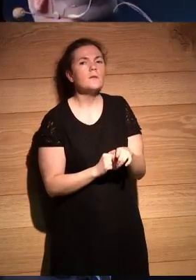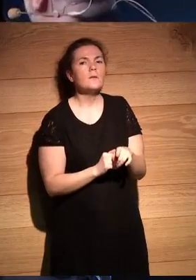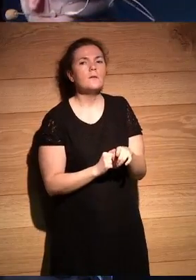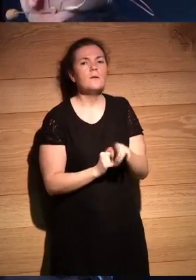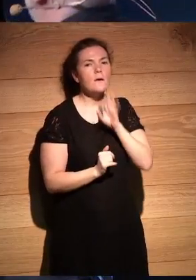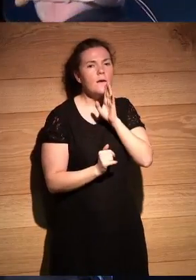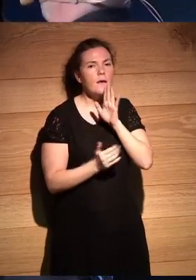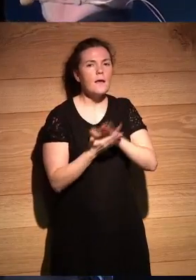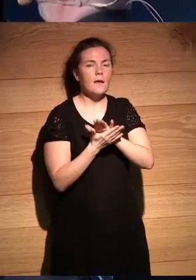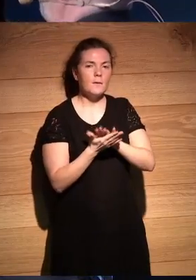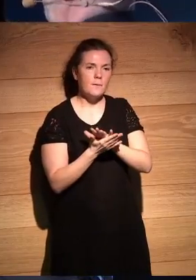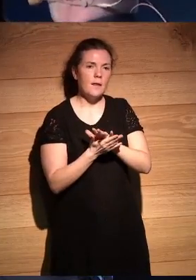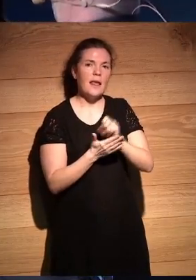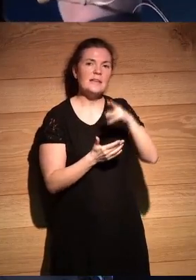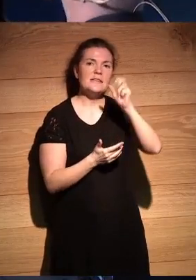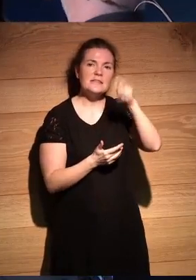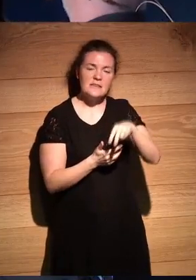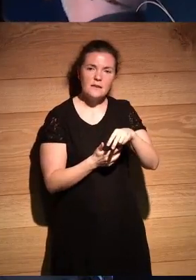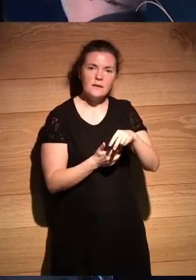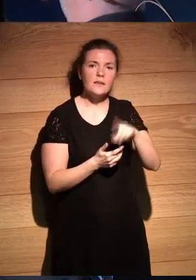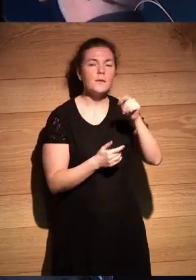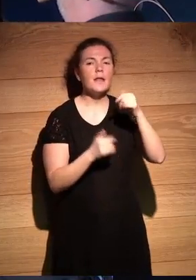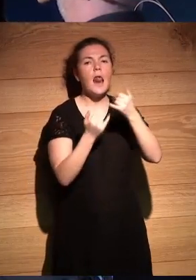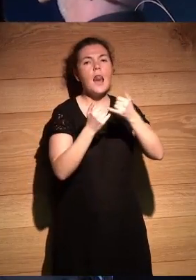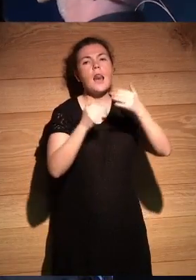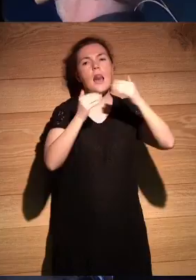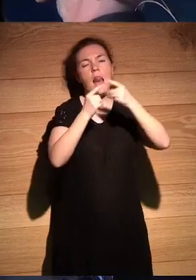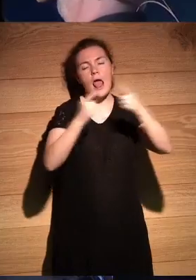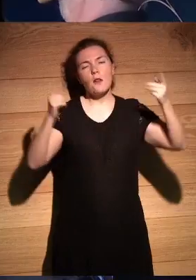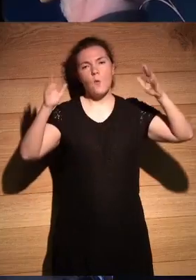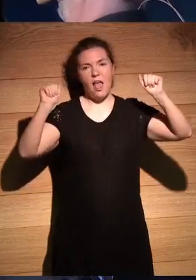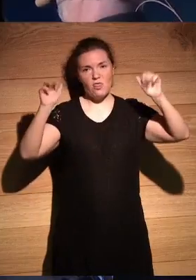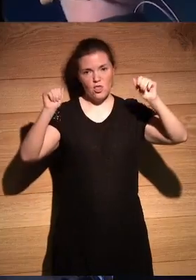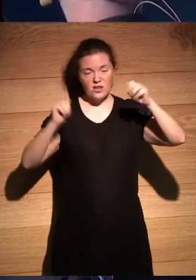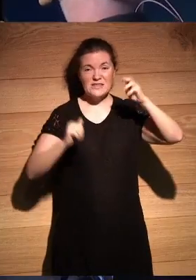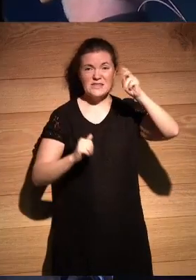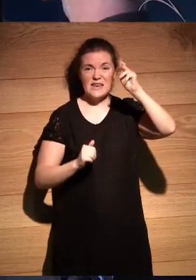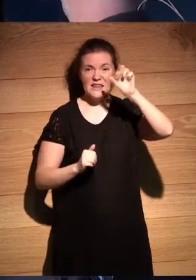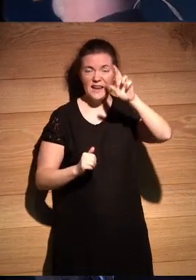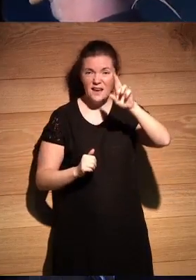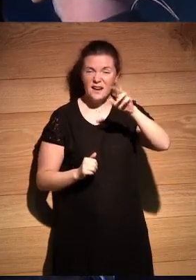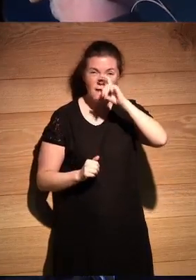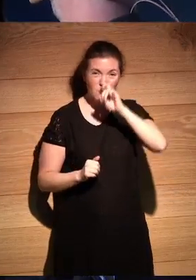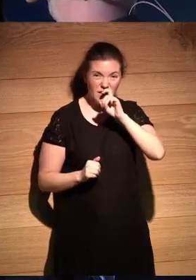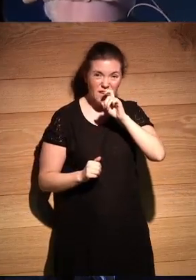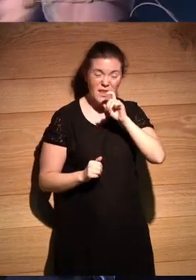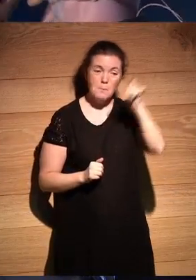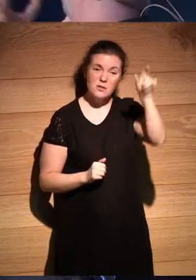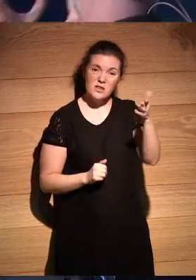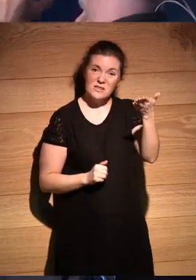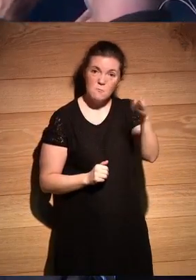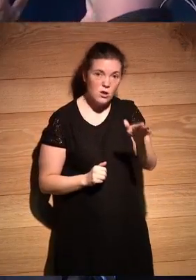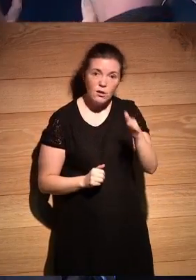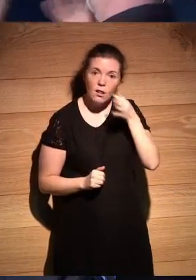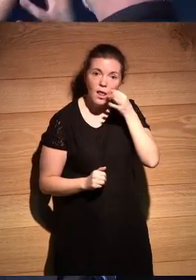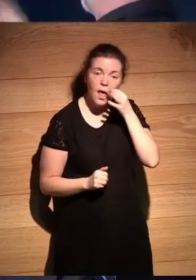hablábamos de Chandler recién ahora y en el largo adiós de Chandler al final acuérdate que el supuesto muerto va ahí y